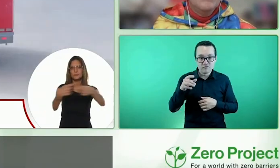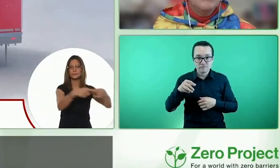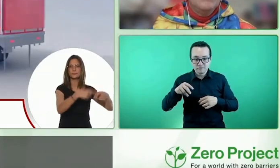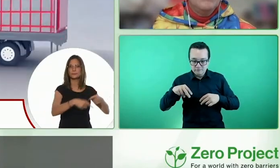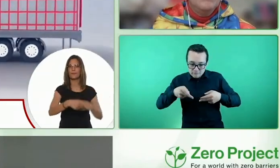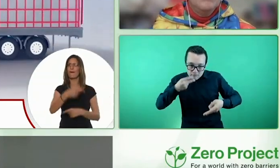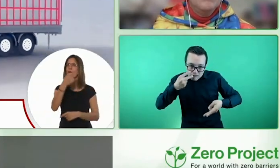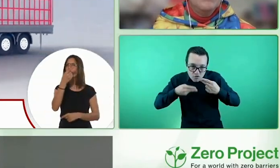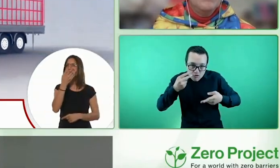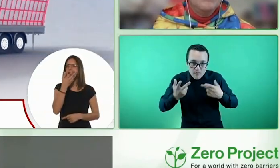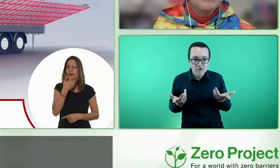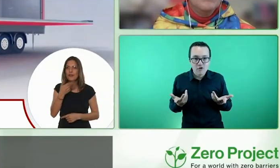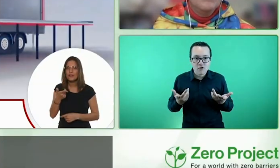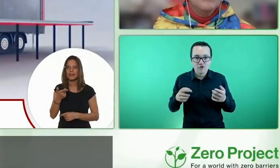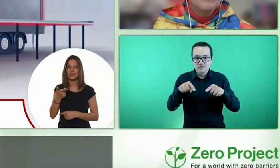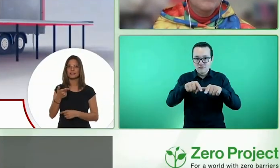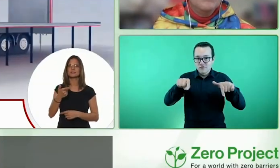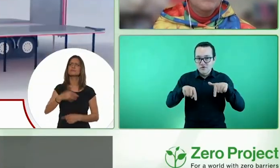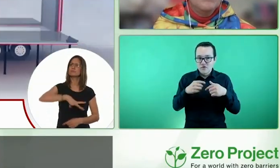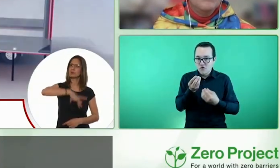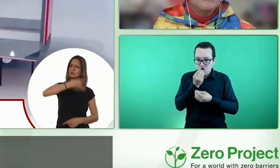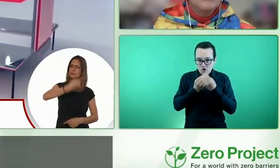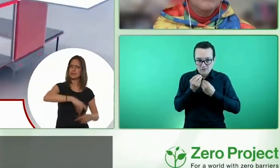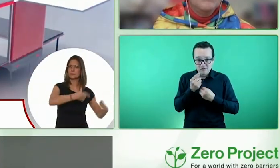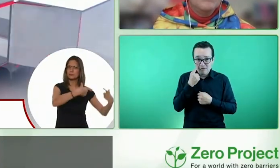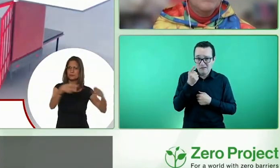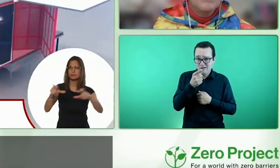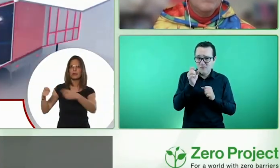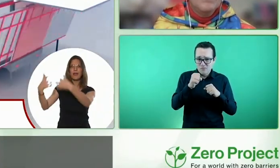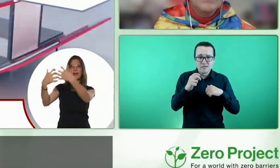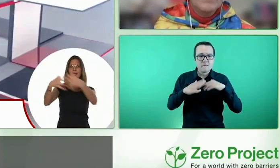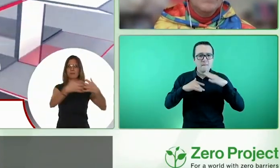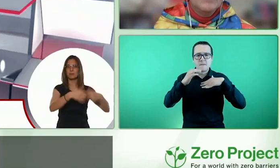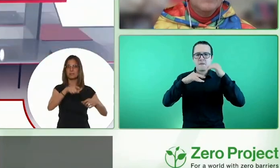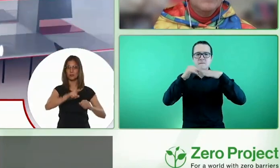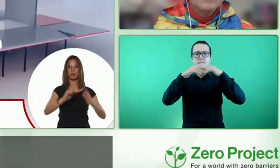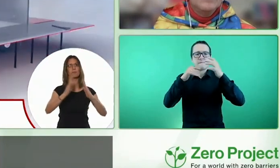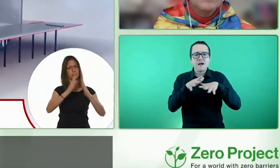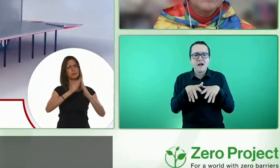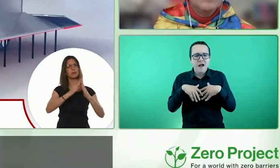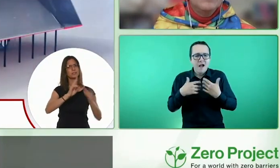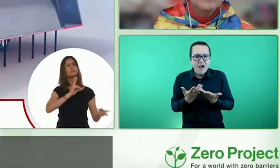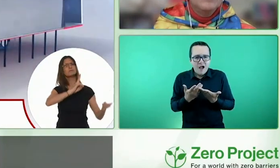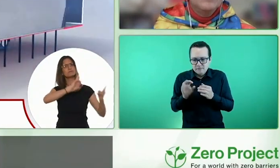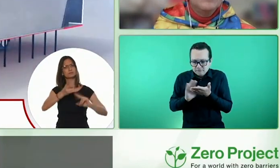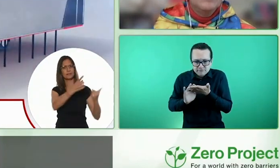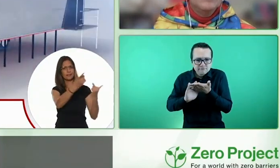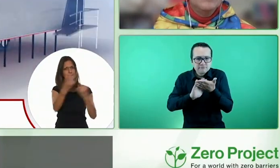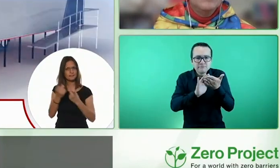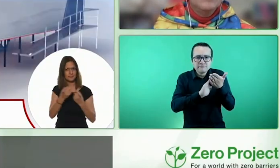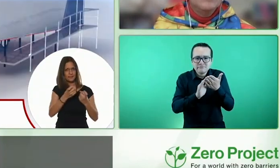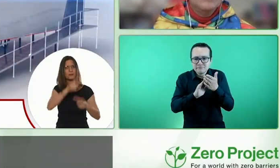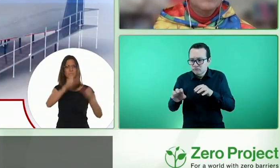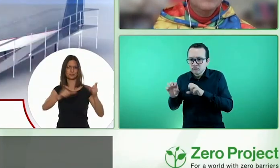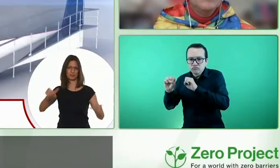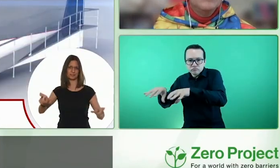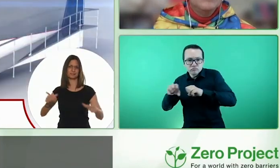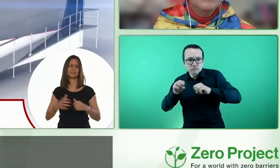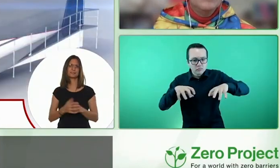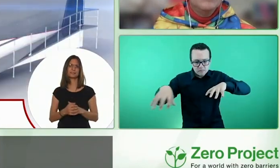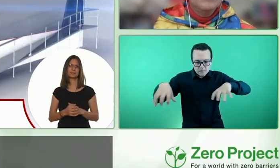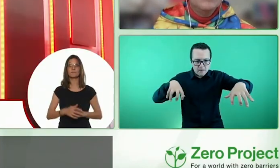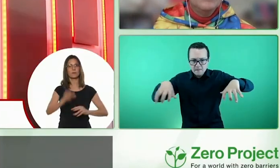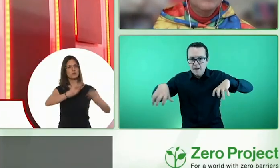distintas estancias conocerás las posibilidades de construcción y equipamiento de una vivienda que responde a la diversidad de necesidades de las personas.